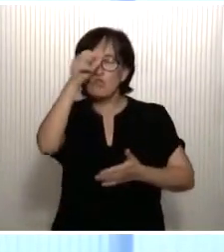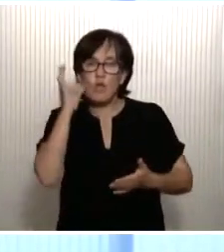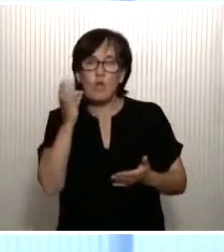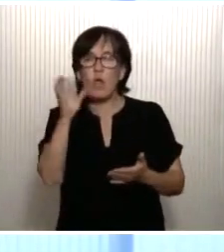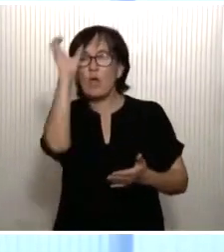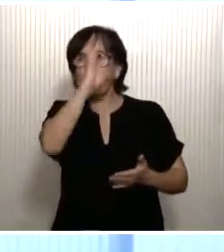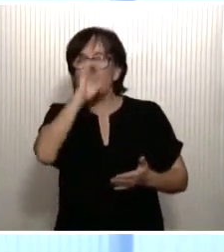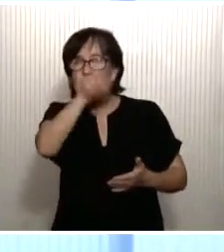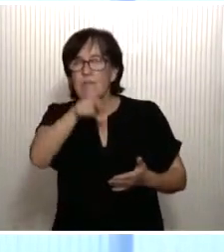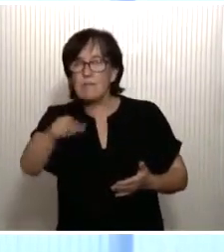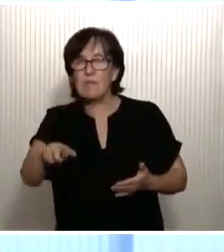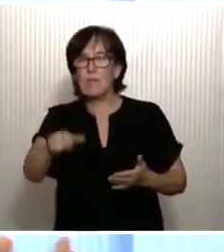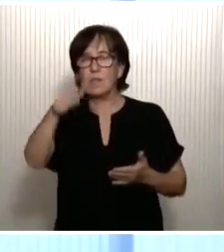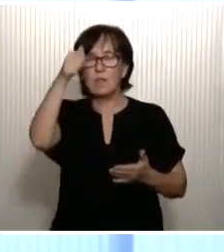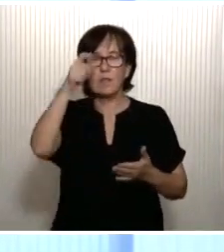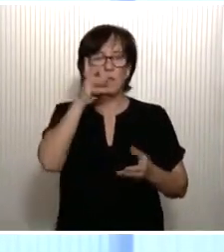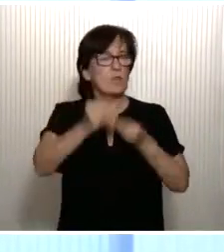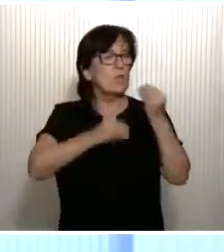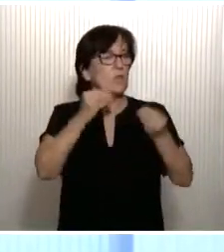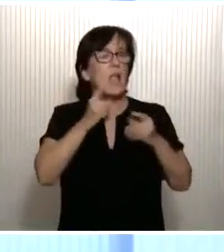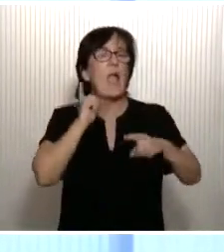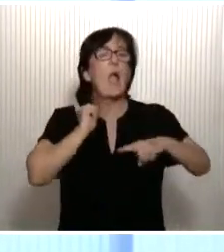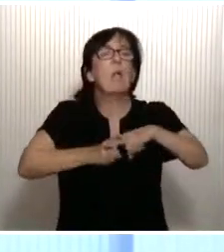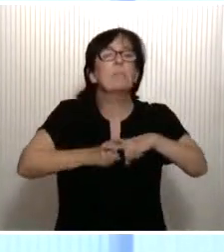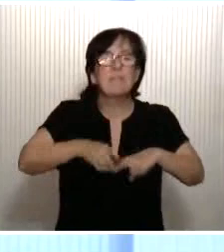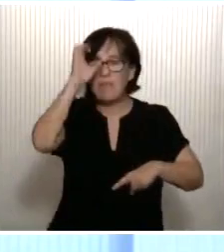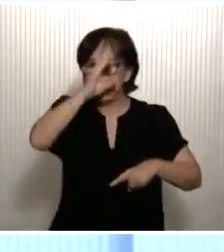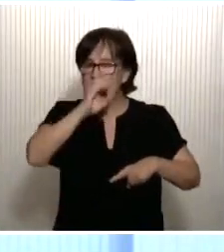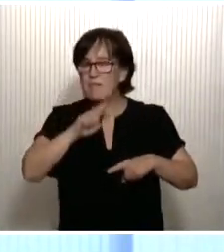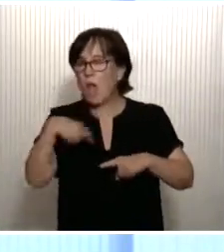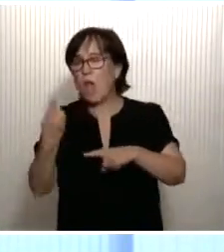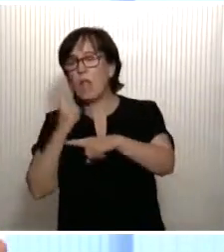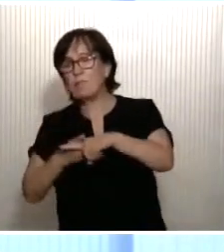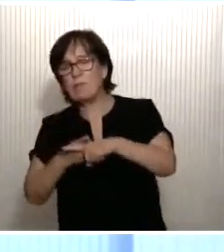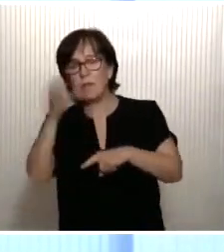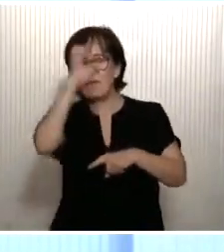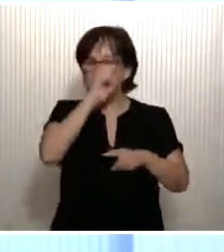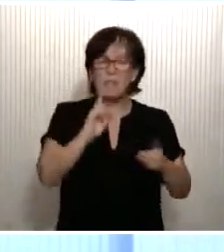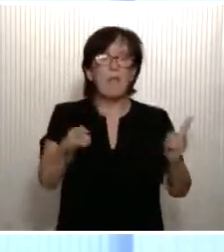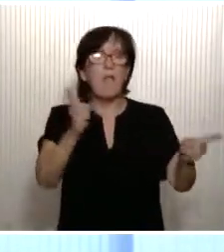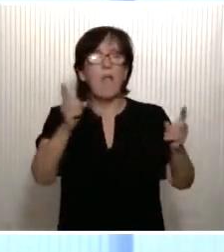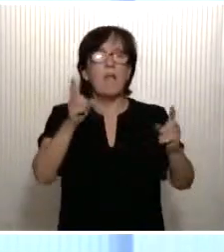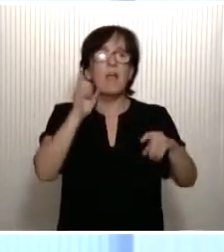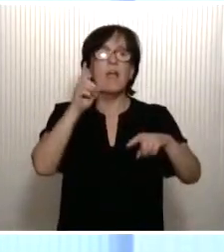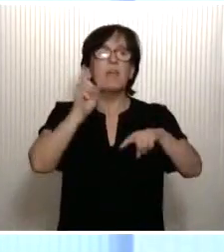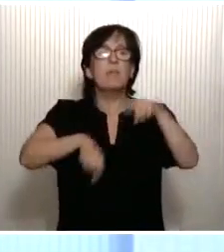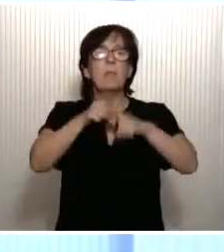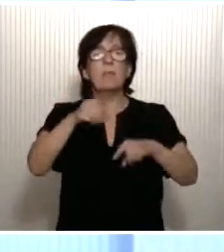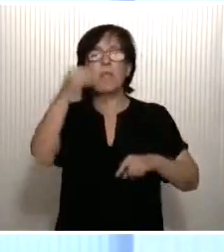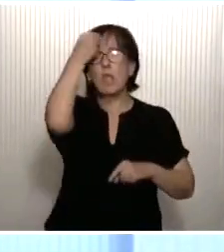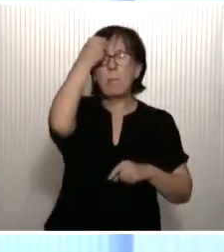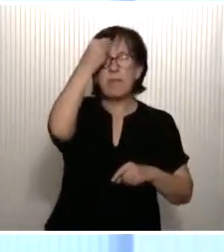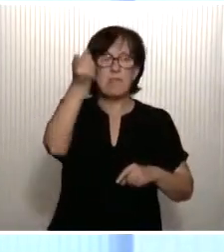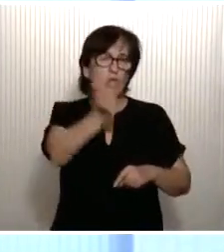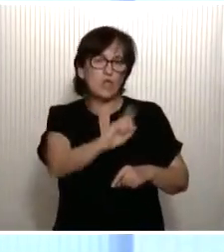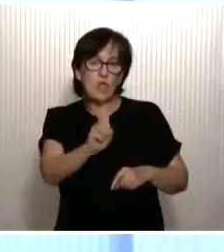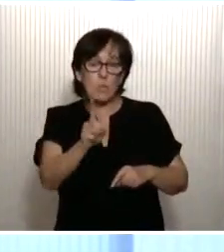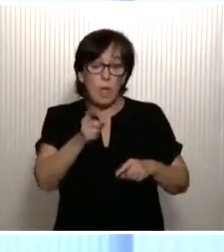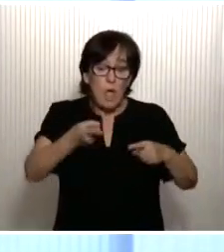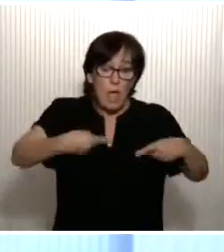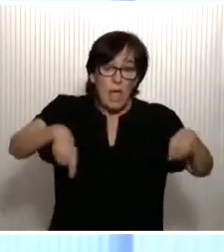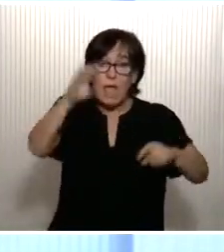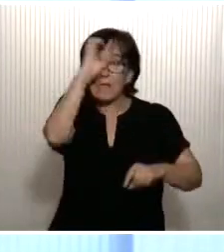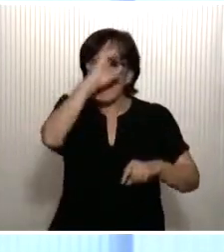científicos y de todas las científicas. No de una mitad de los científicos frente a la otra mitad de los científicos en función de lo que piensen o de lo que voten. Porque en ellos